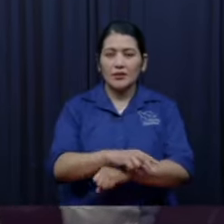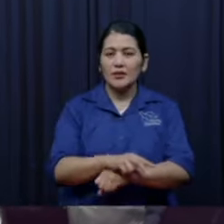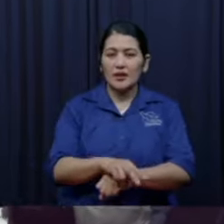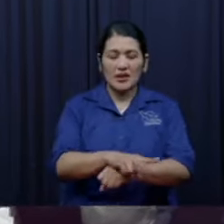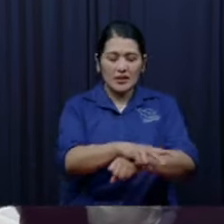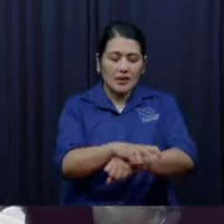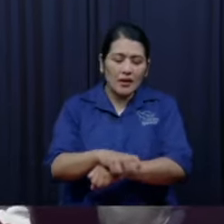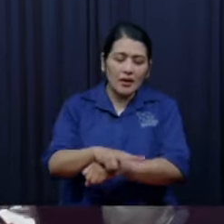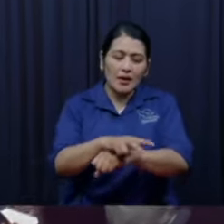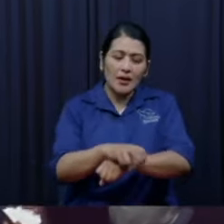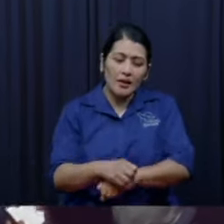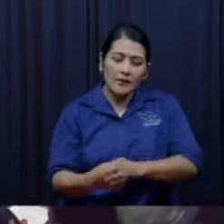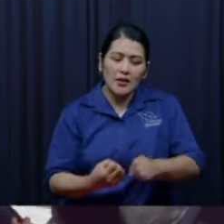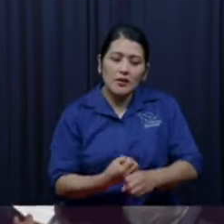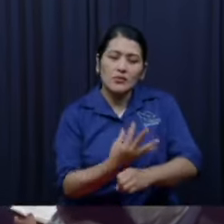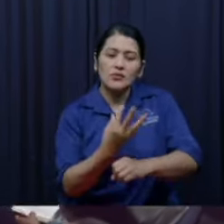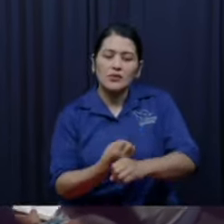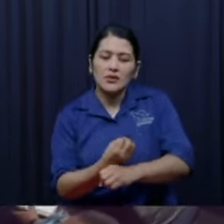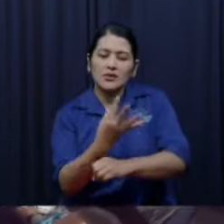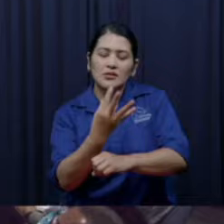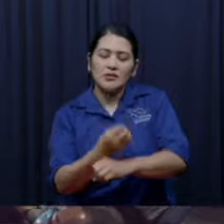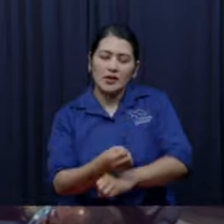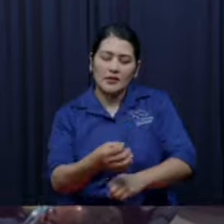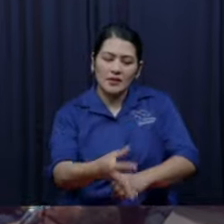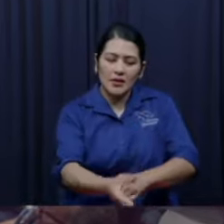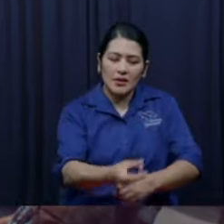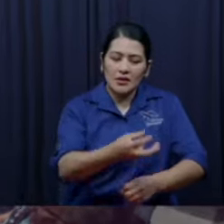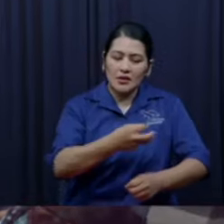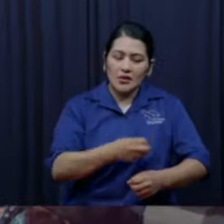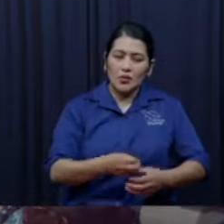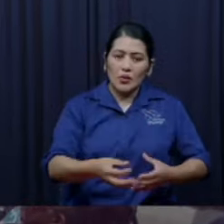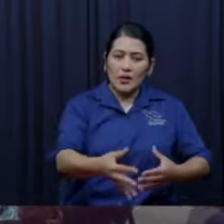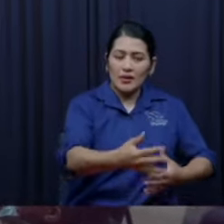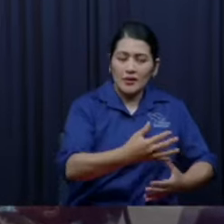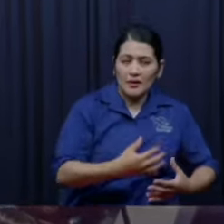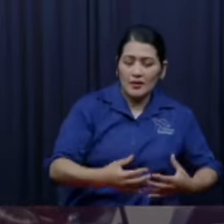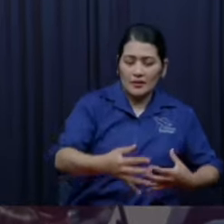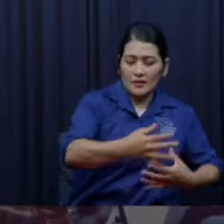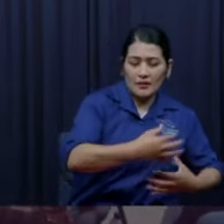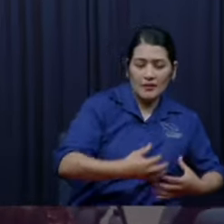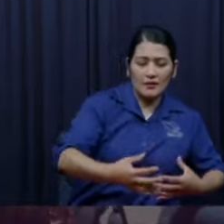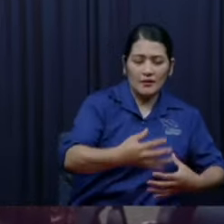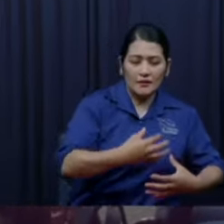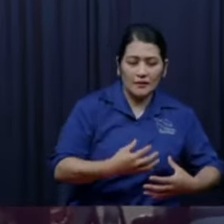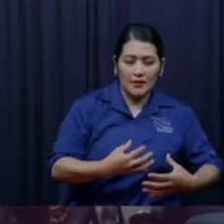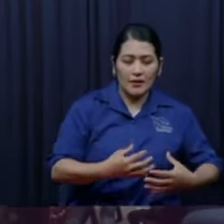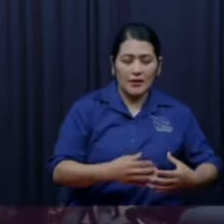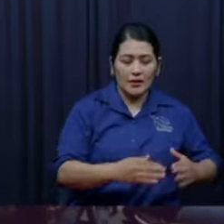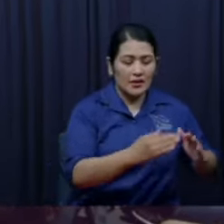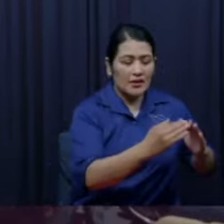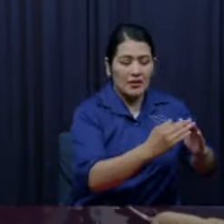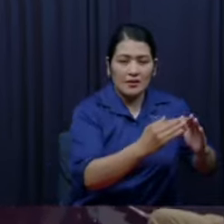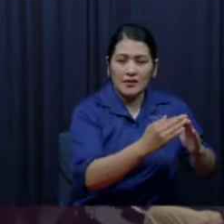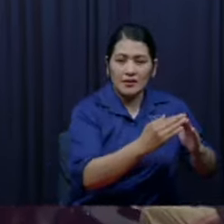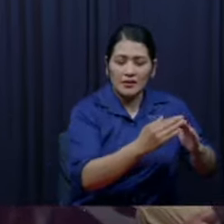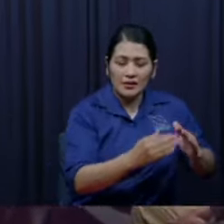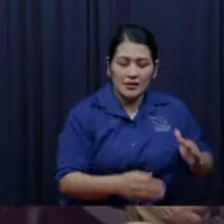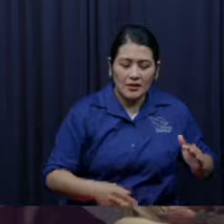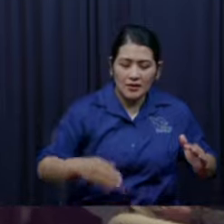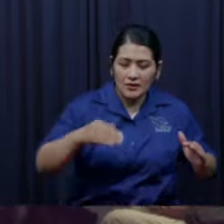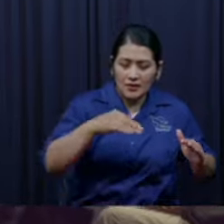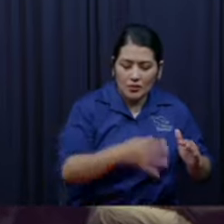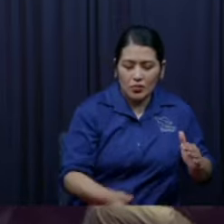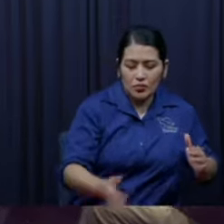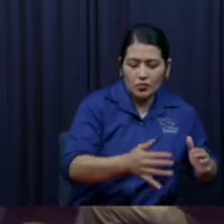nos dejan venir los infelices, ni siquiera se trae nuestra cosecha, sino que esperan que la cortemos para venírsela a robar. ¿Por qué estoy así?